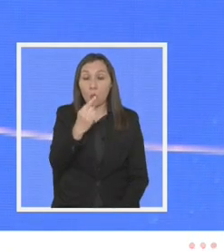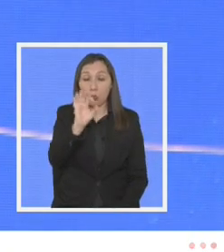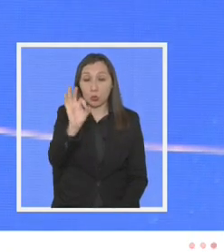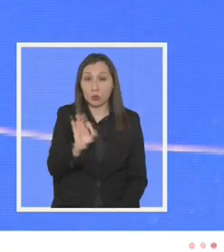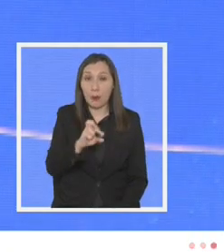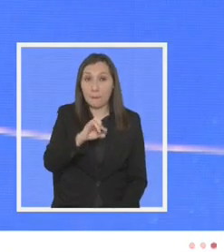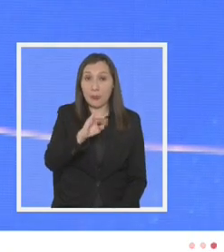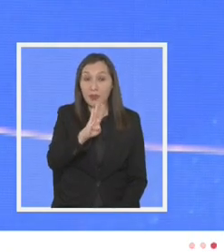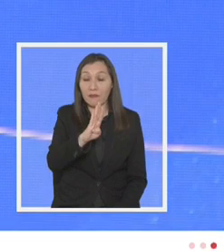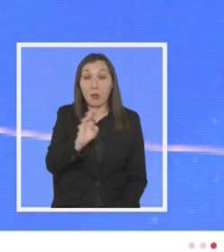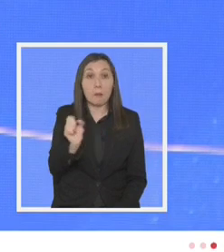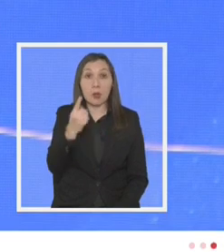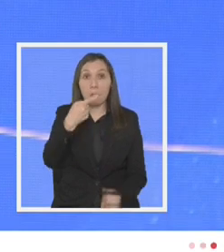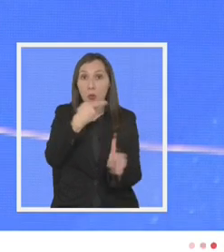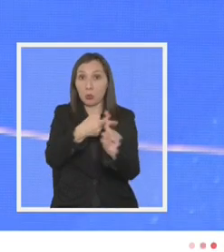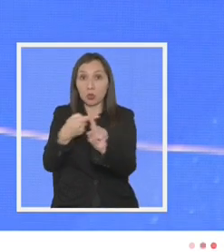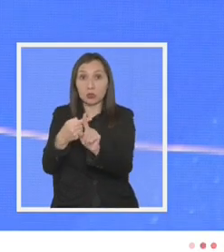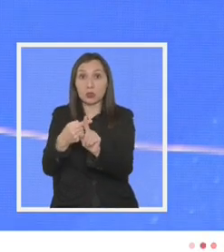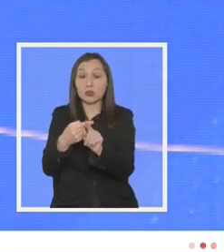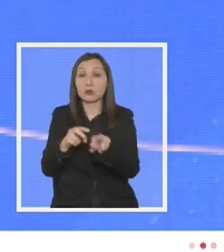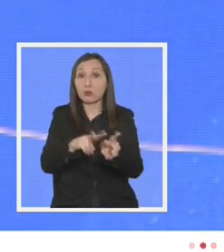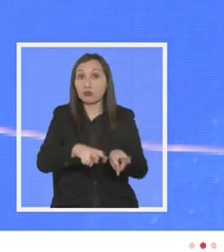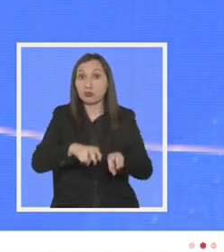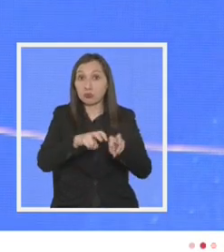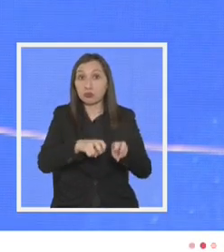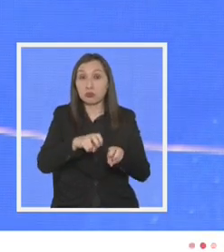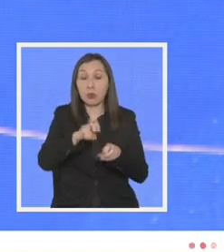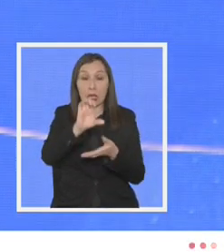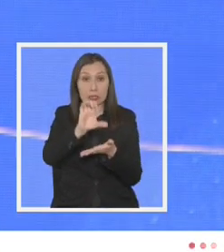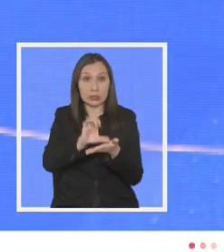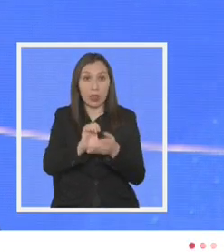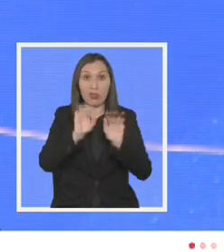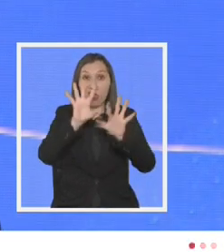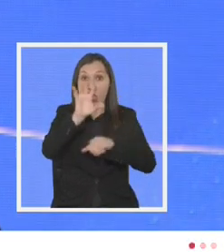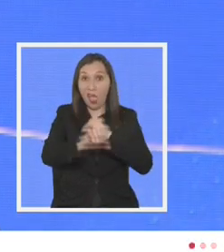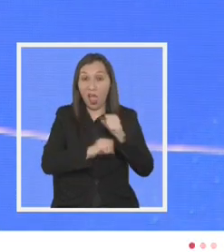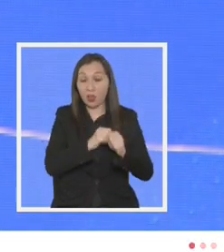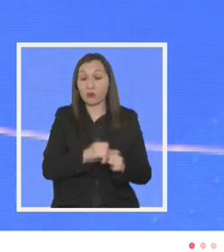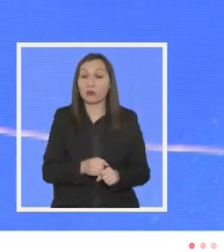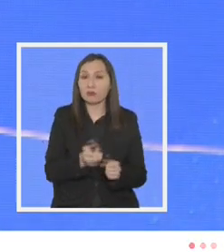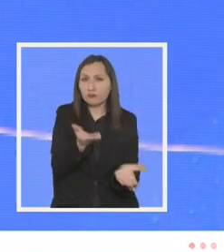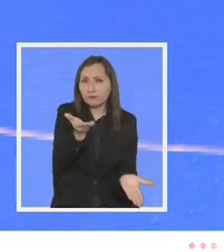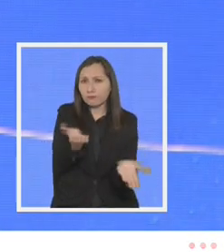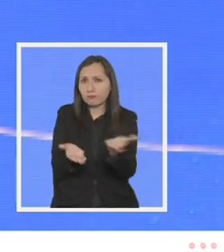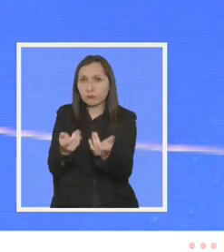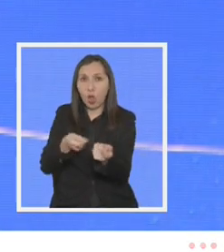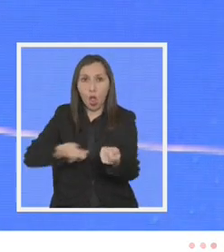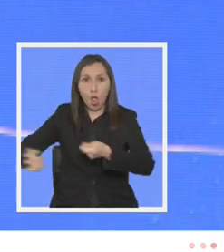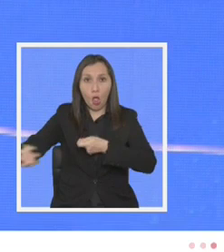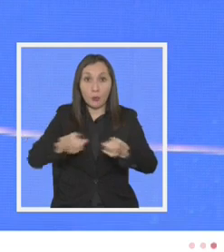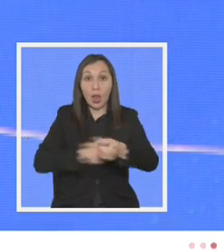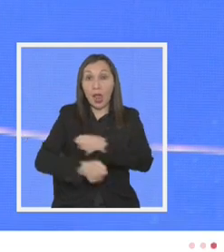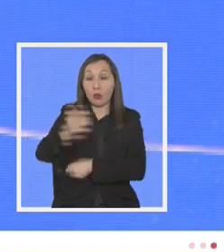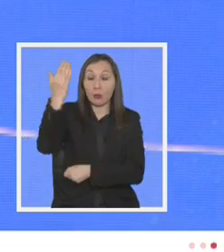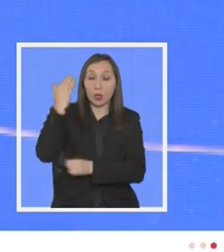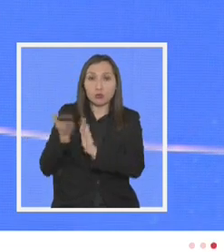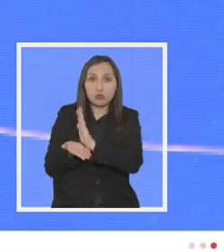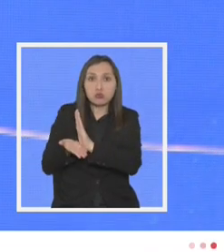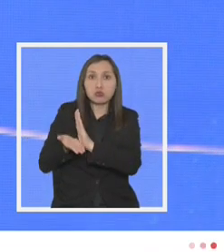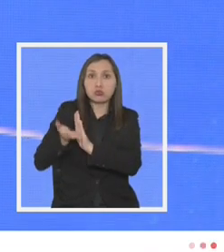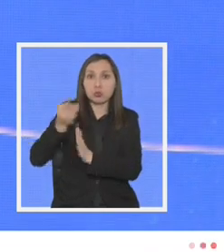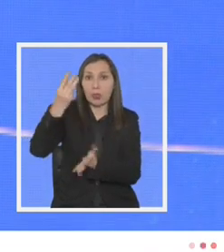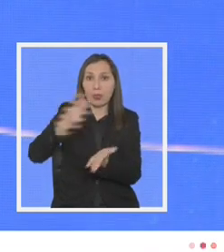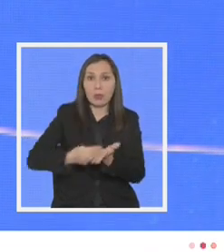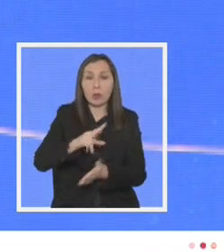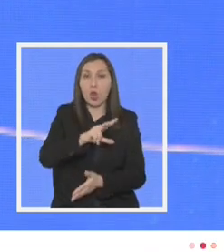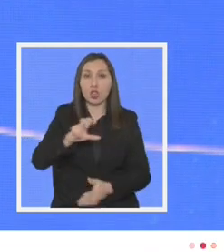siendo el primer saldo positivo de las cuentas fiscales en 10 años la balanza comercial el año pasado registró un superávit de 3